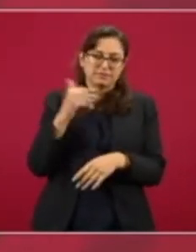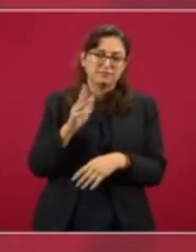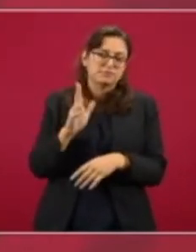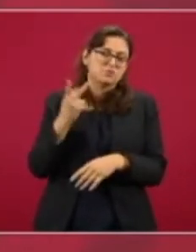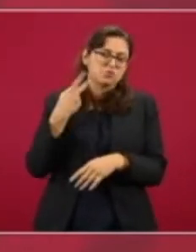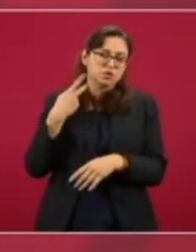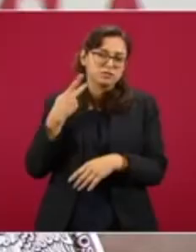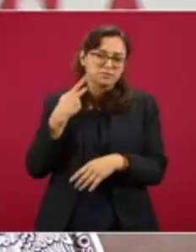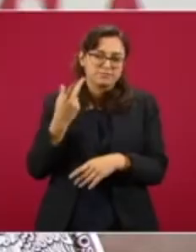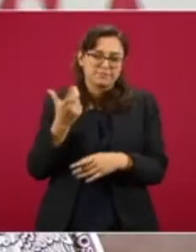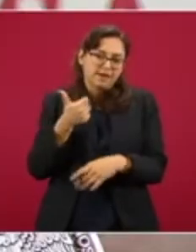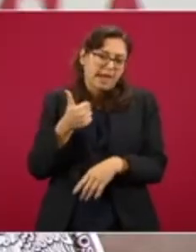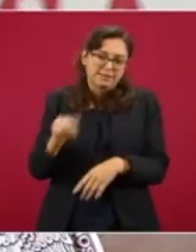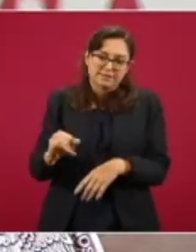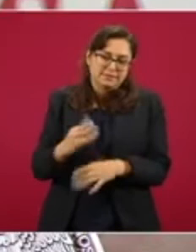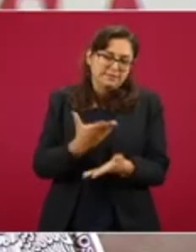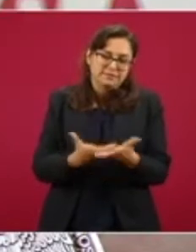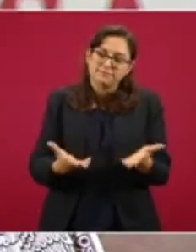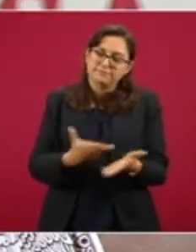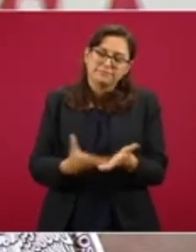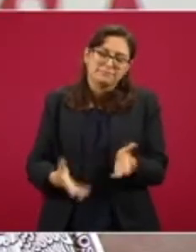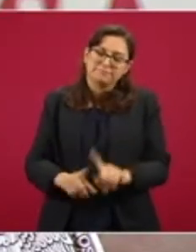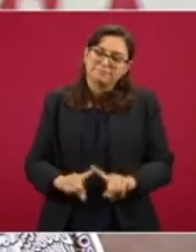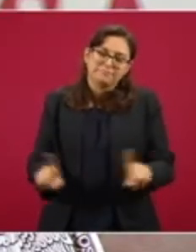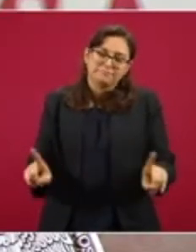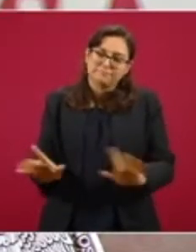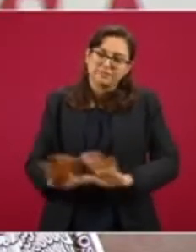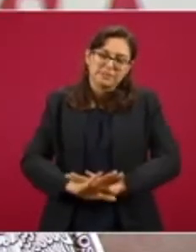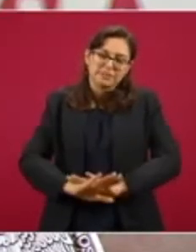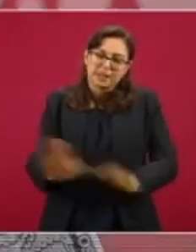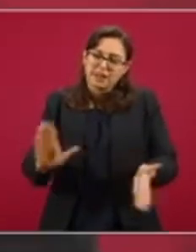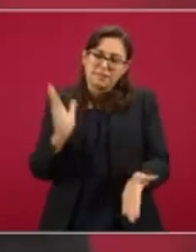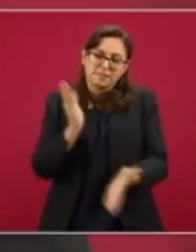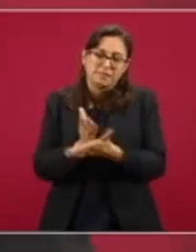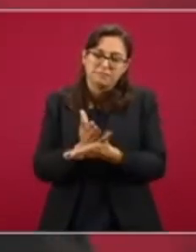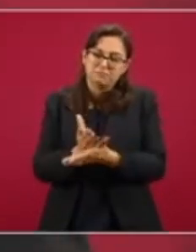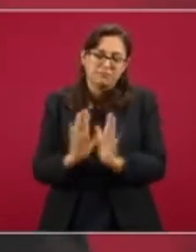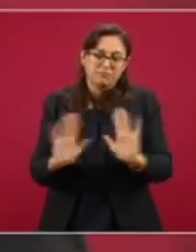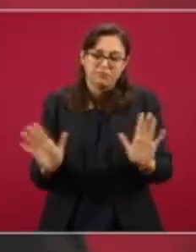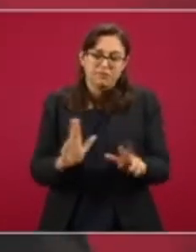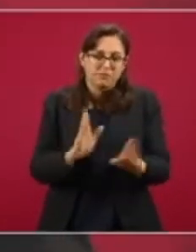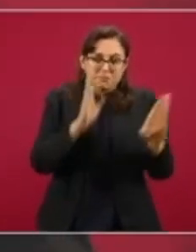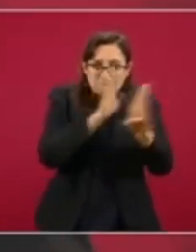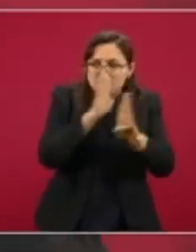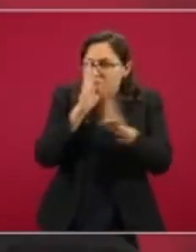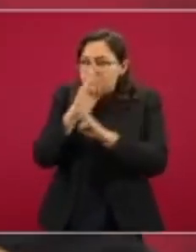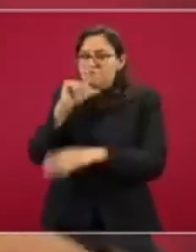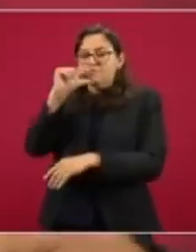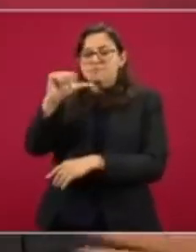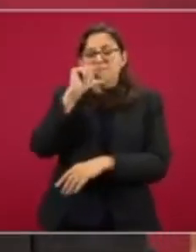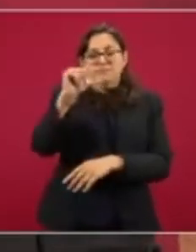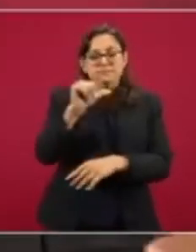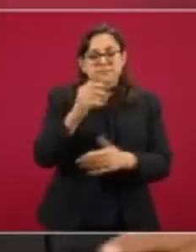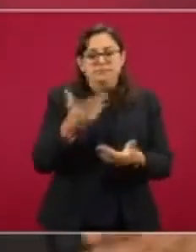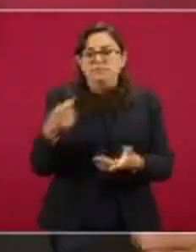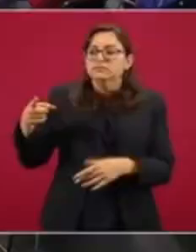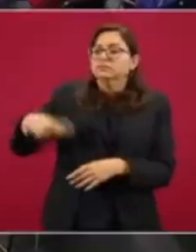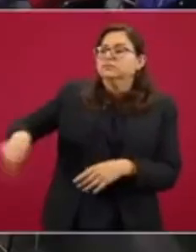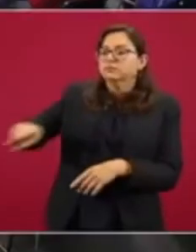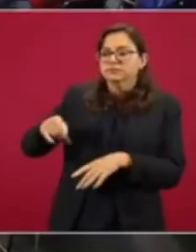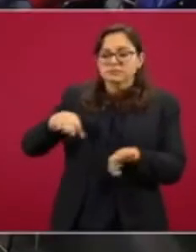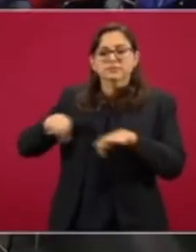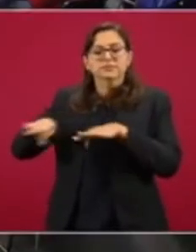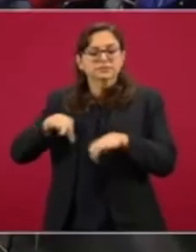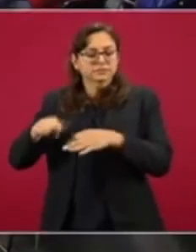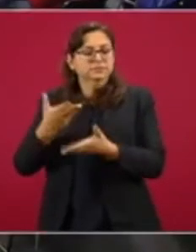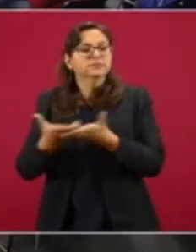para nadie. Entonces, ya es otra función. La es un centro